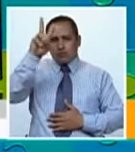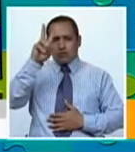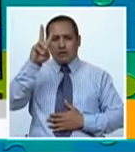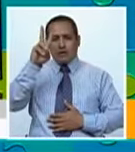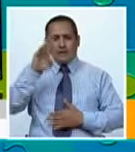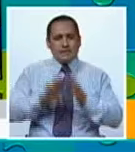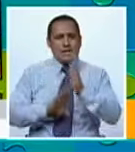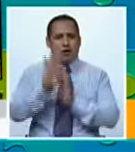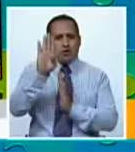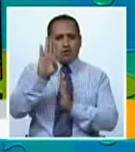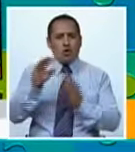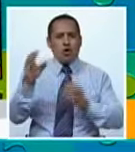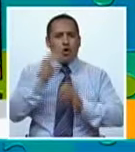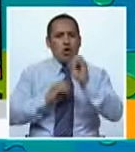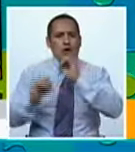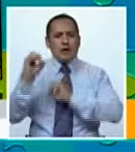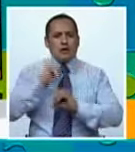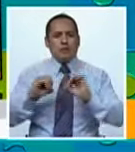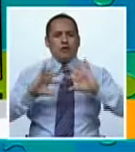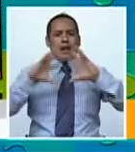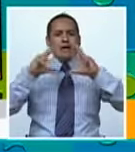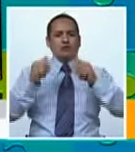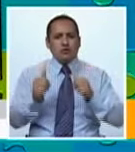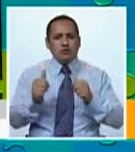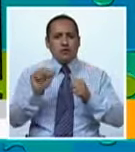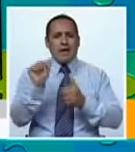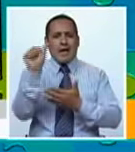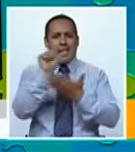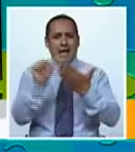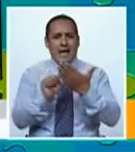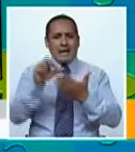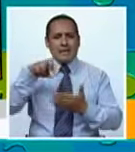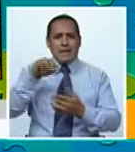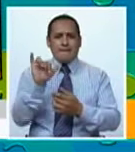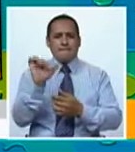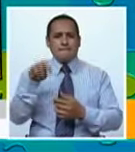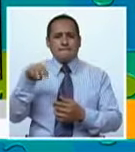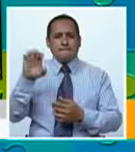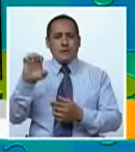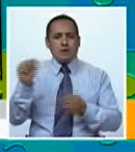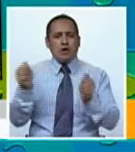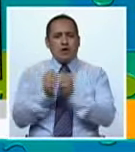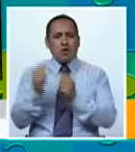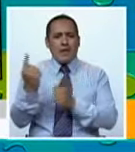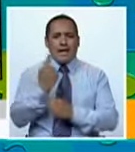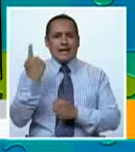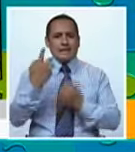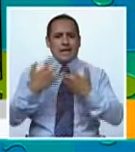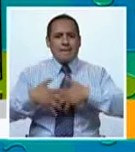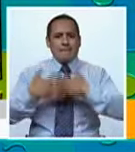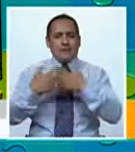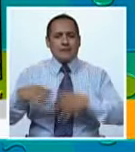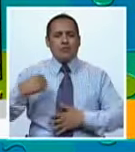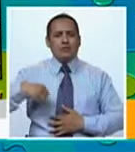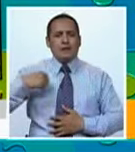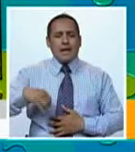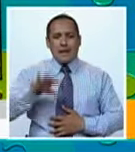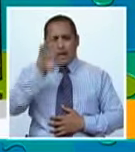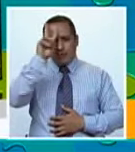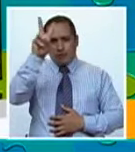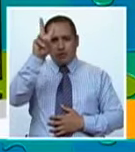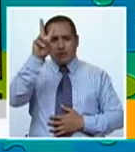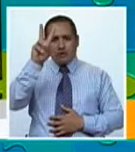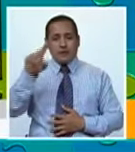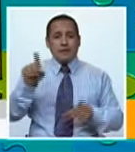y Desarrollo, organizado por la Asociación Arte Pyme, en coordinación con la Gerencia Empresarial de la Municipalidad de la Victoria.